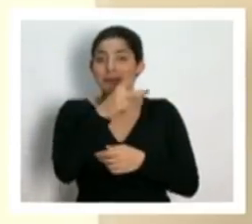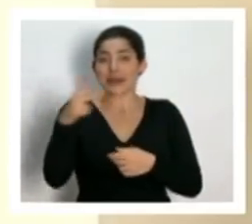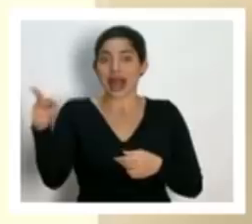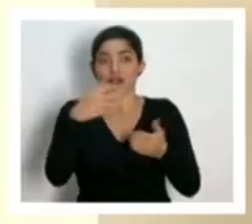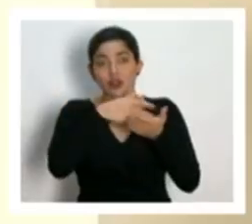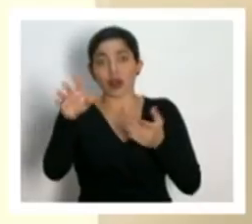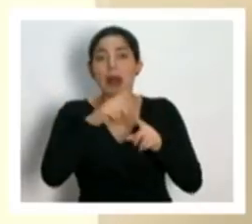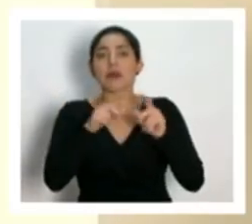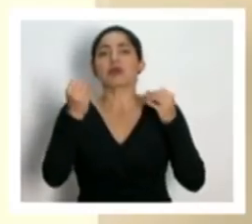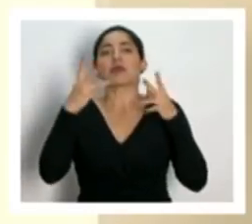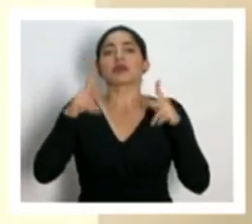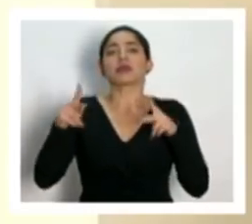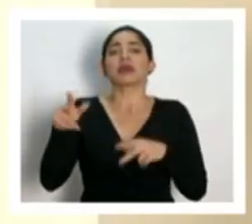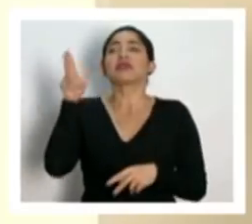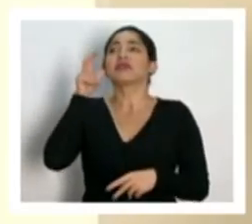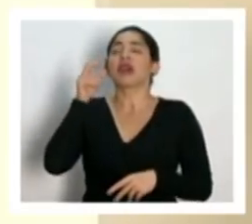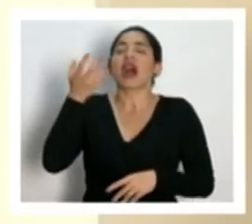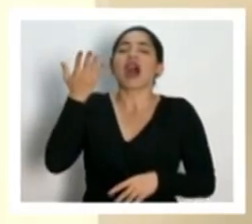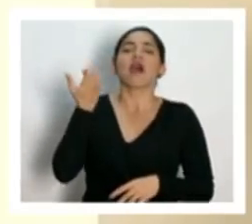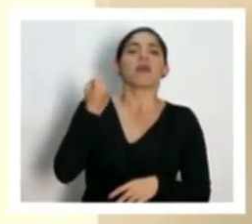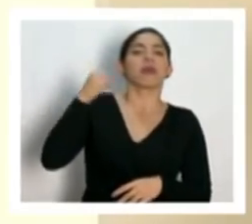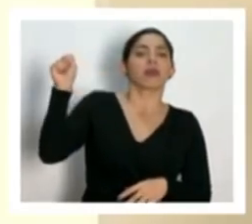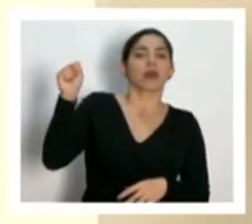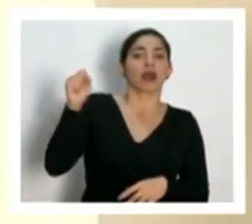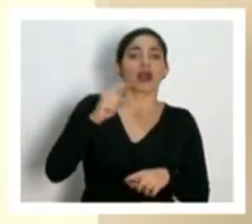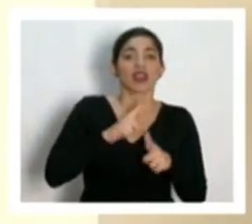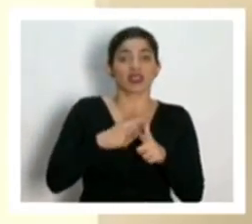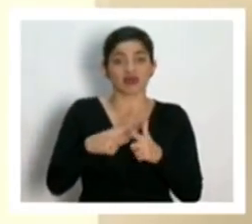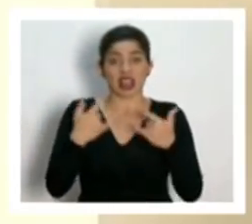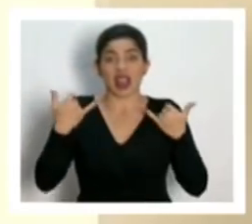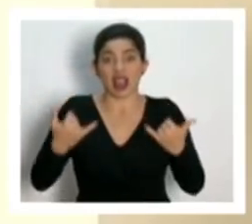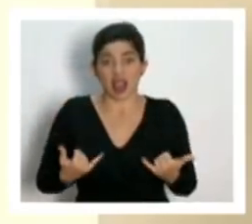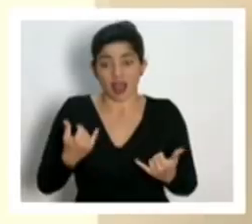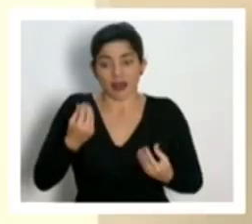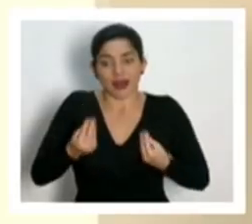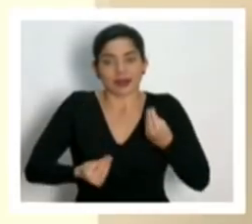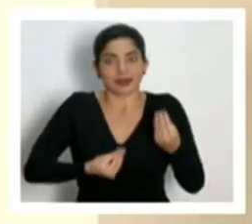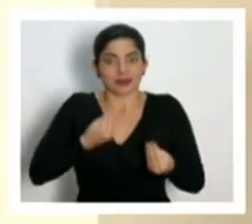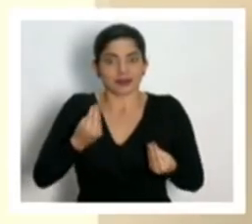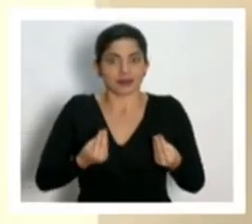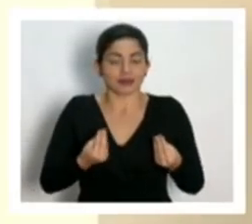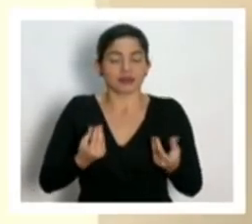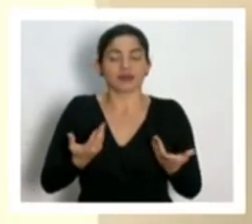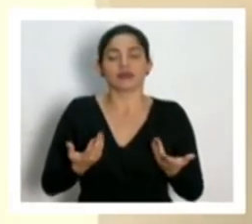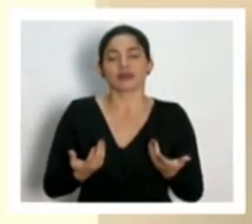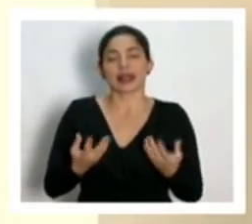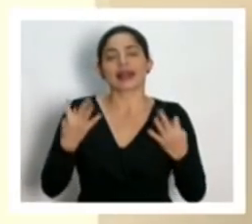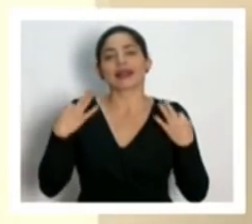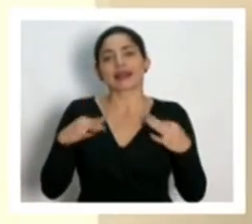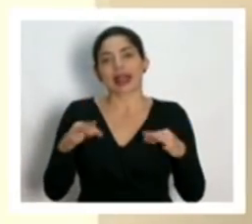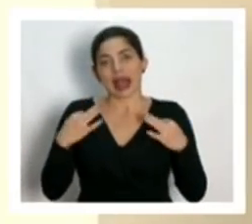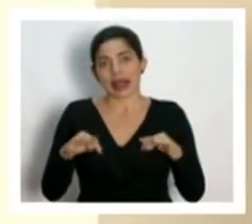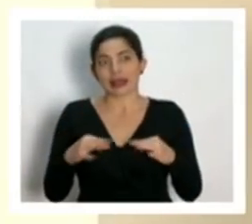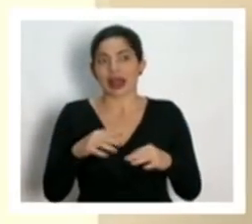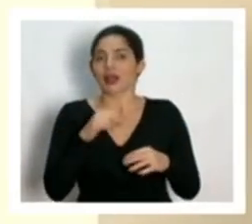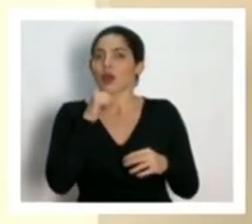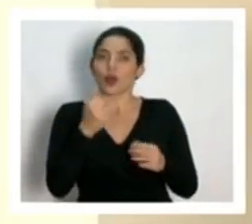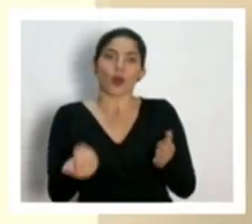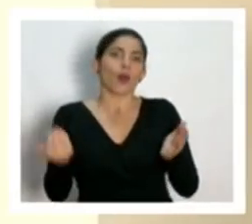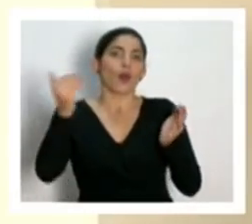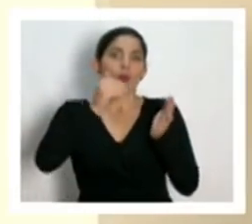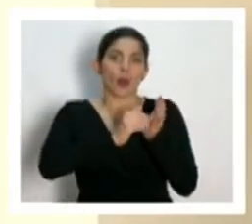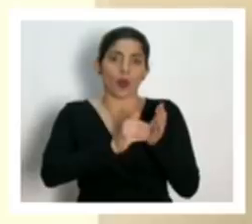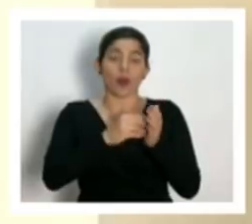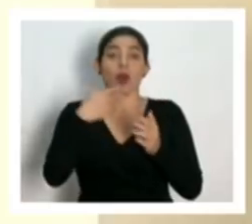muchas personas se negaron a esto. Ahora corresponde, con los recursos que tenemos, tratar de que esto no ocurra y en el